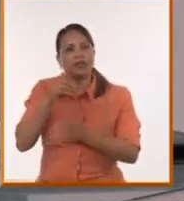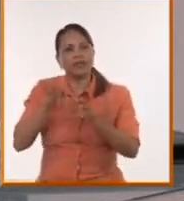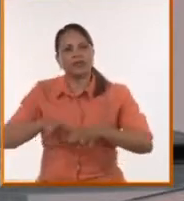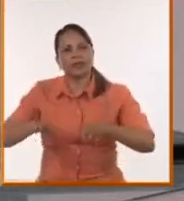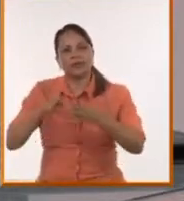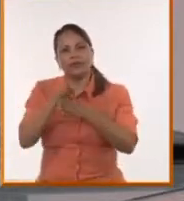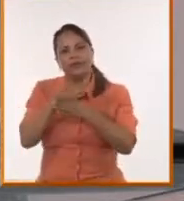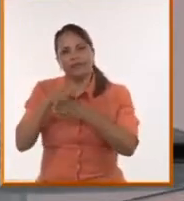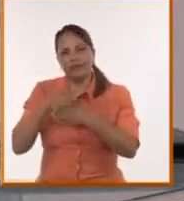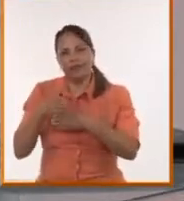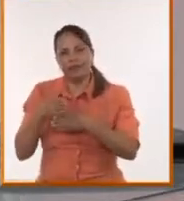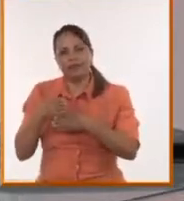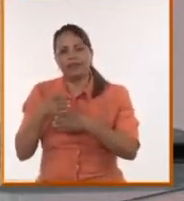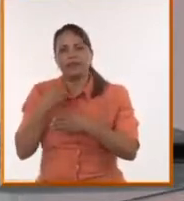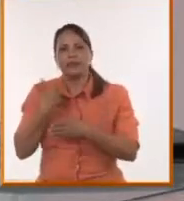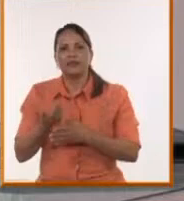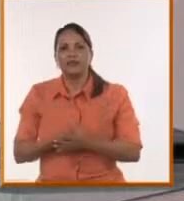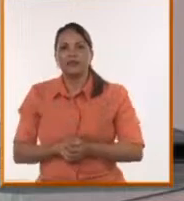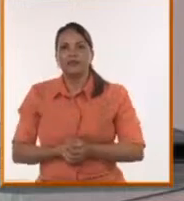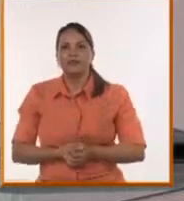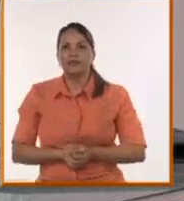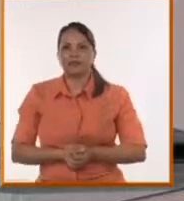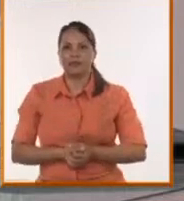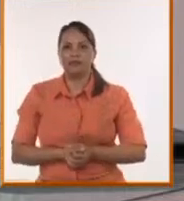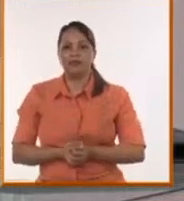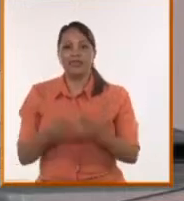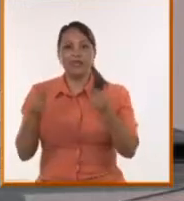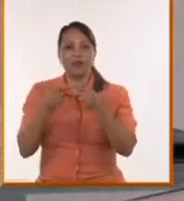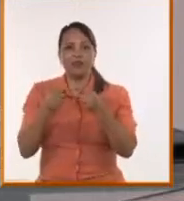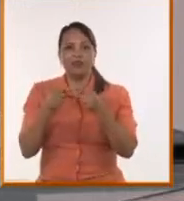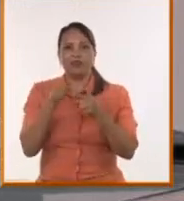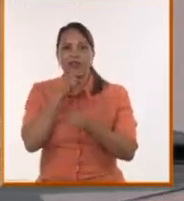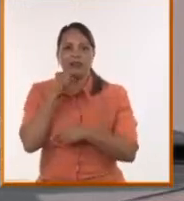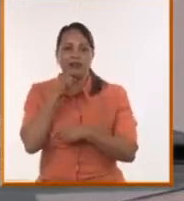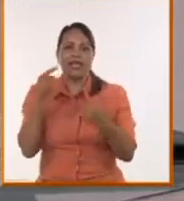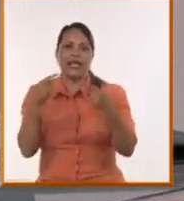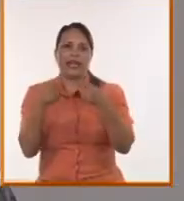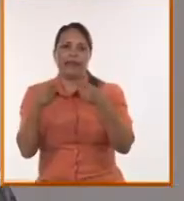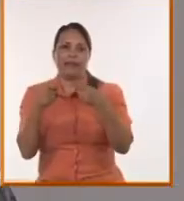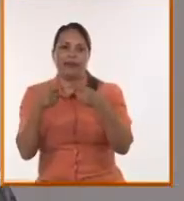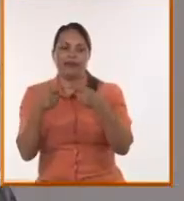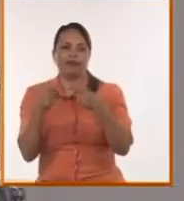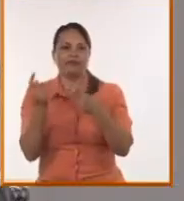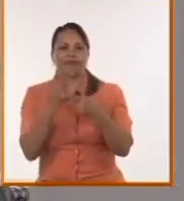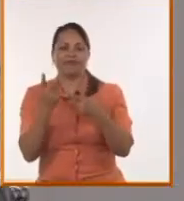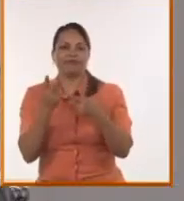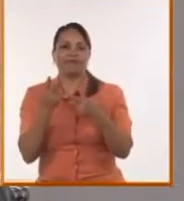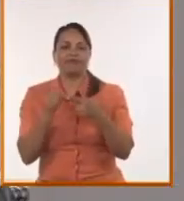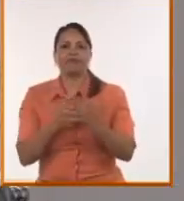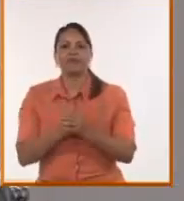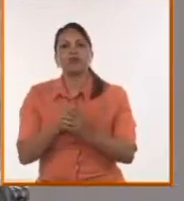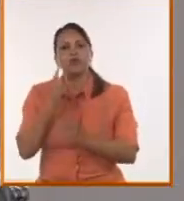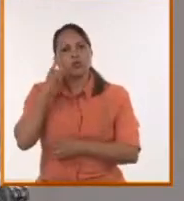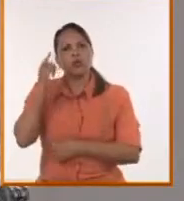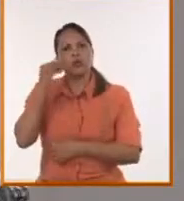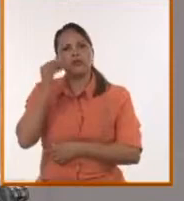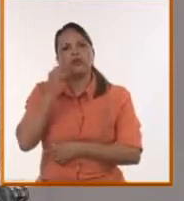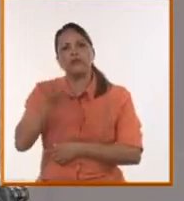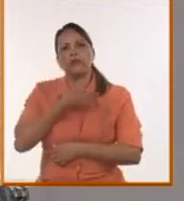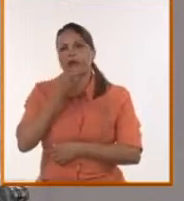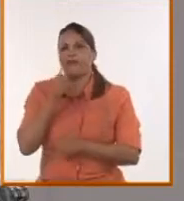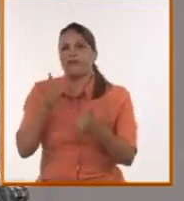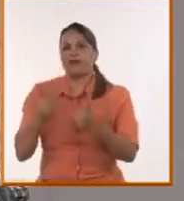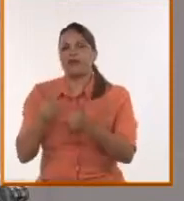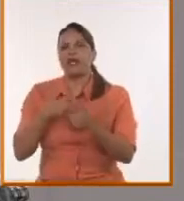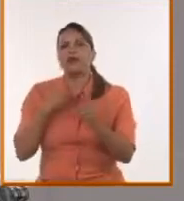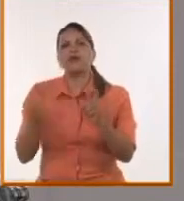visto en el oso ruso el principal enemigo para la seguridad de Europa? yo creo que lo has definido muy bien, ¿no? Es una guerra